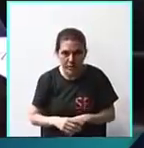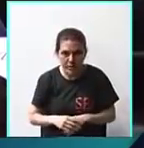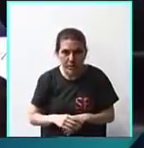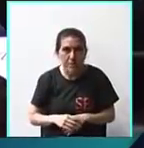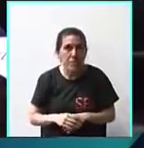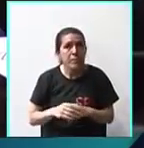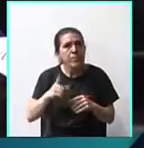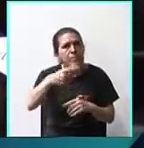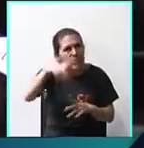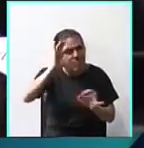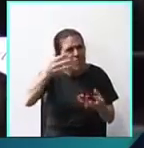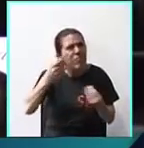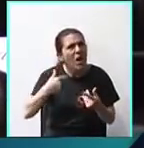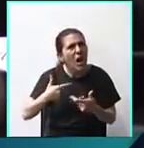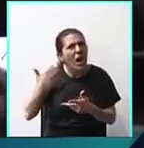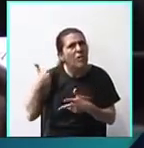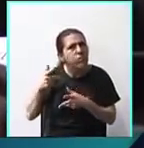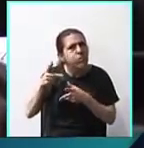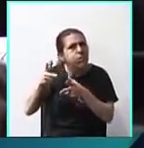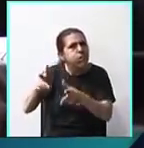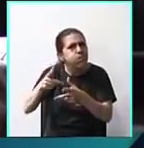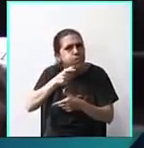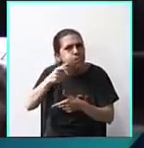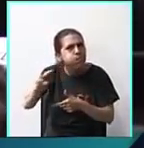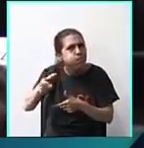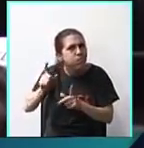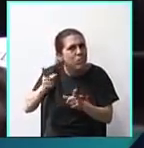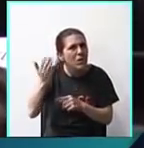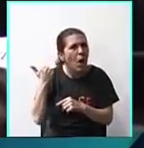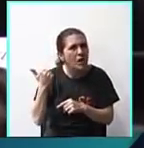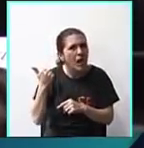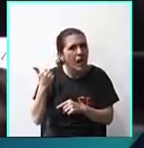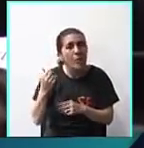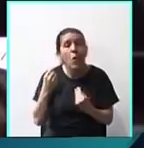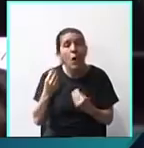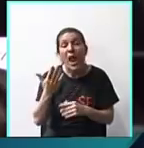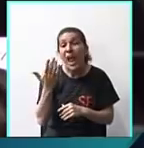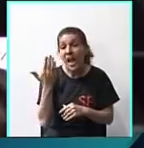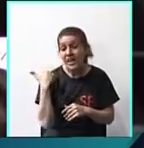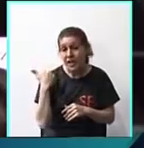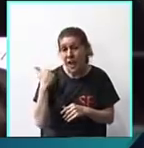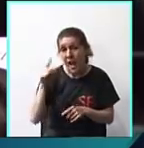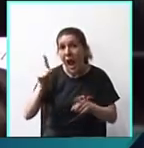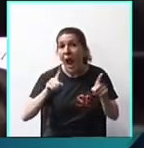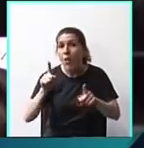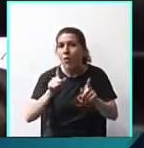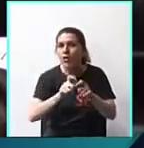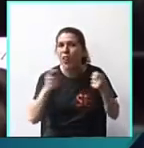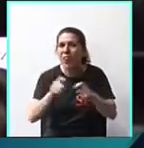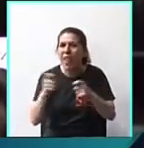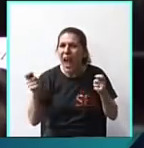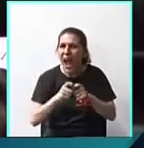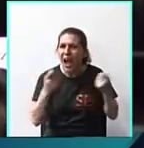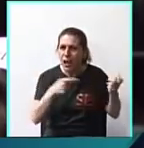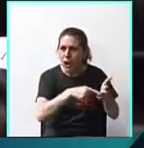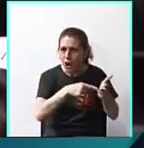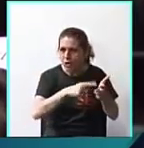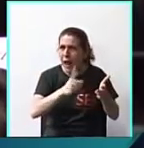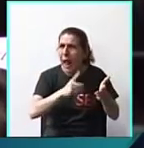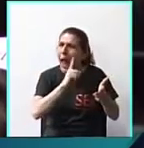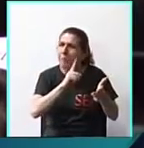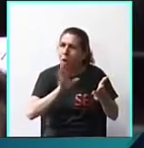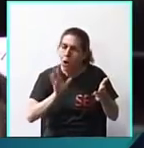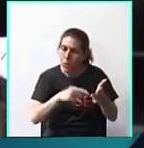¿Y sabe por qué lo menciono, señor Presidente? Porque ayer, algunos diarios también a propósito de esto,